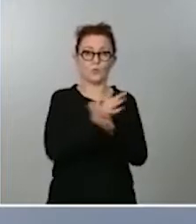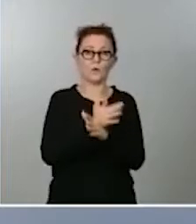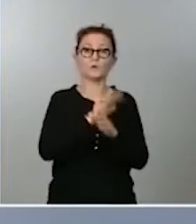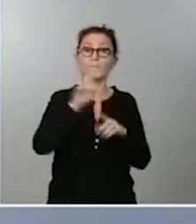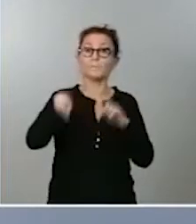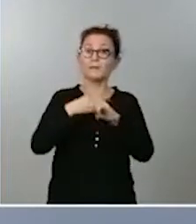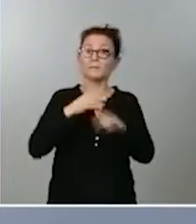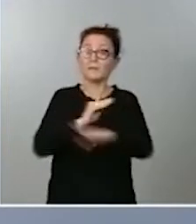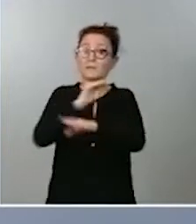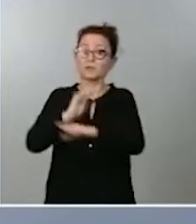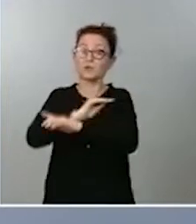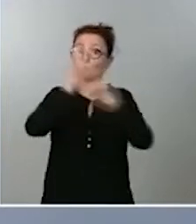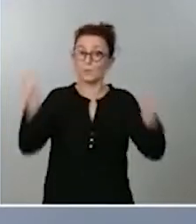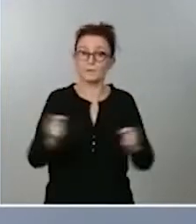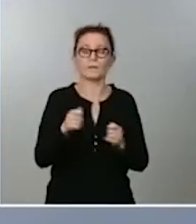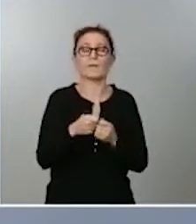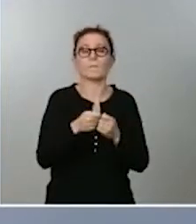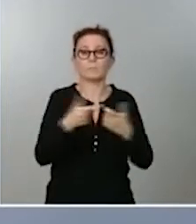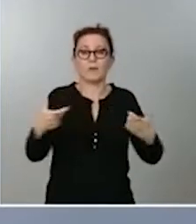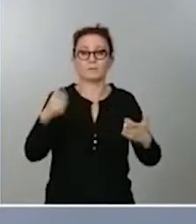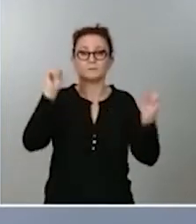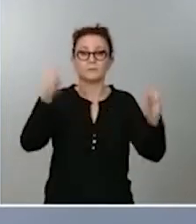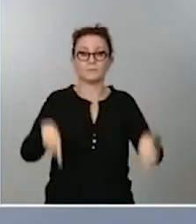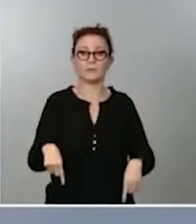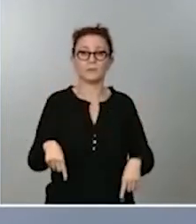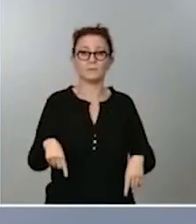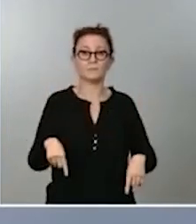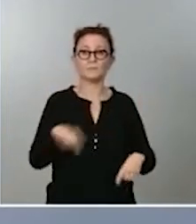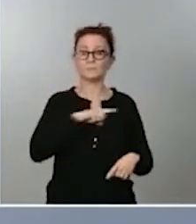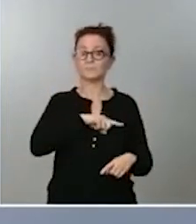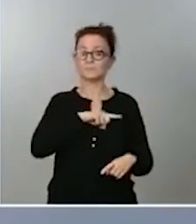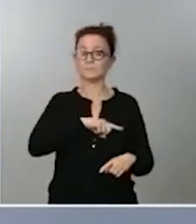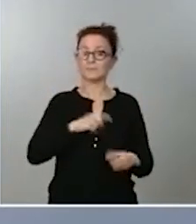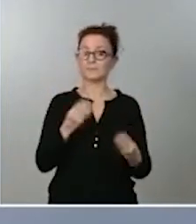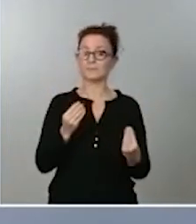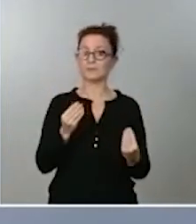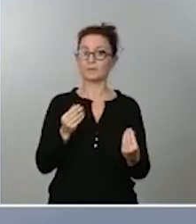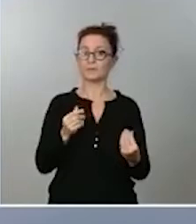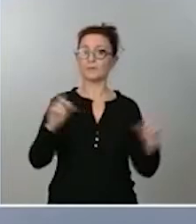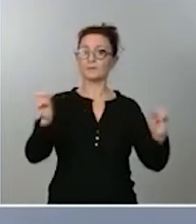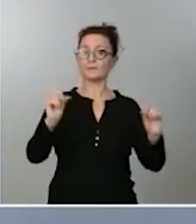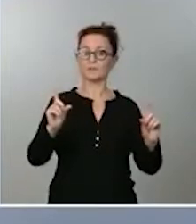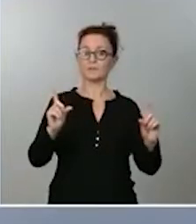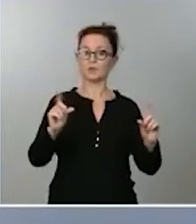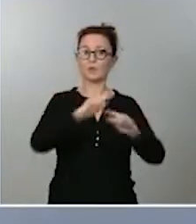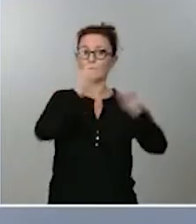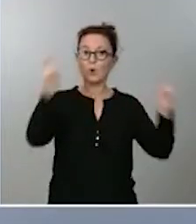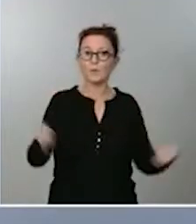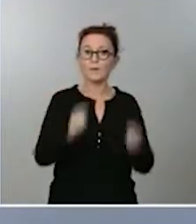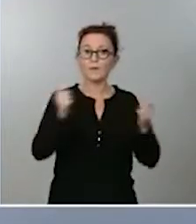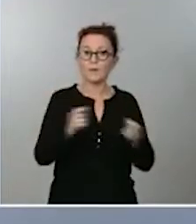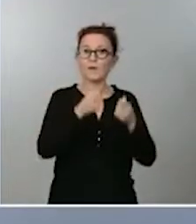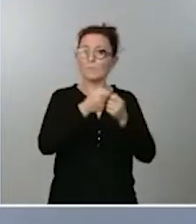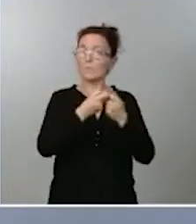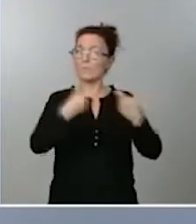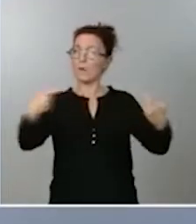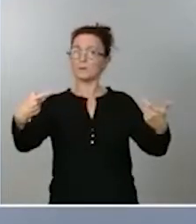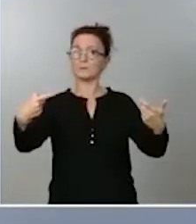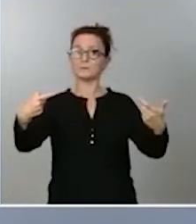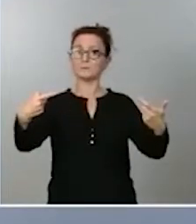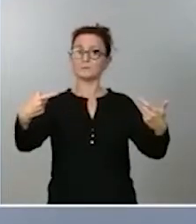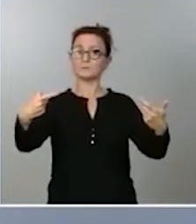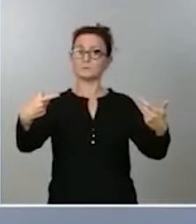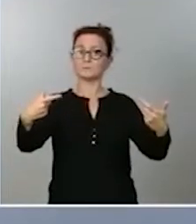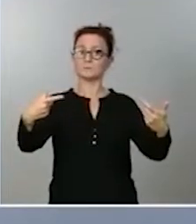mayor y la sensación de que la televisión había disparado los anuncios y que esos anuncios tenían más